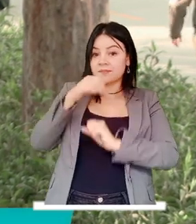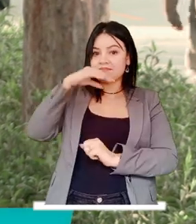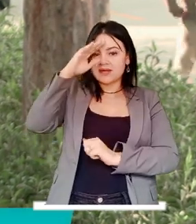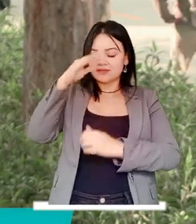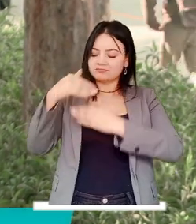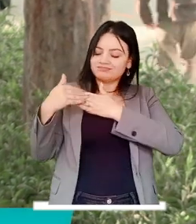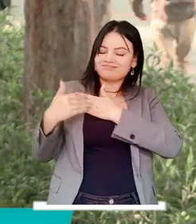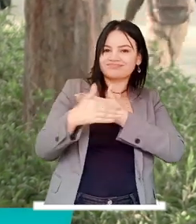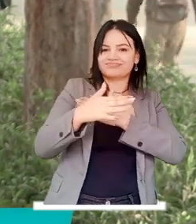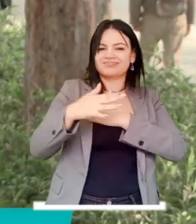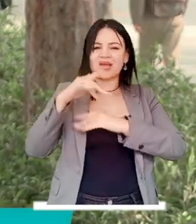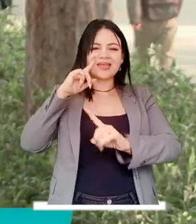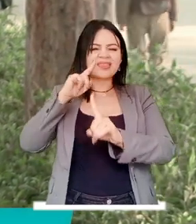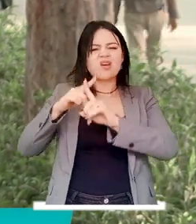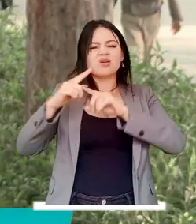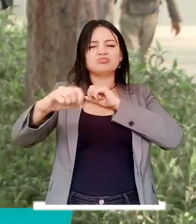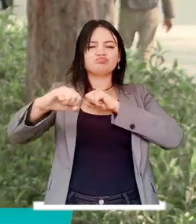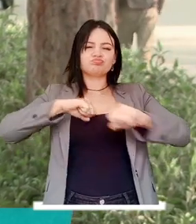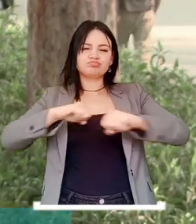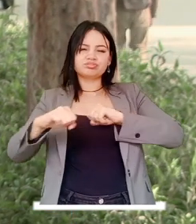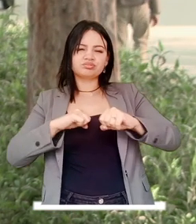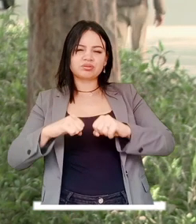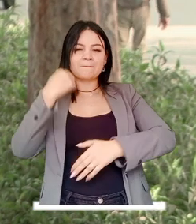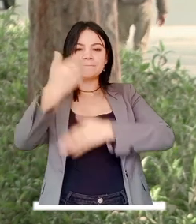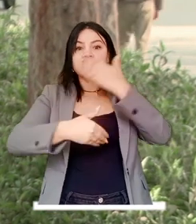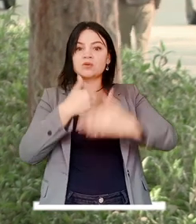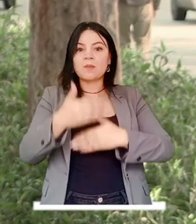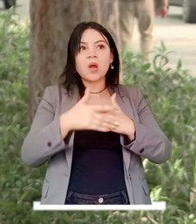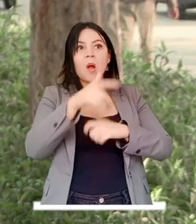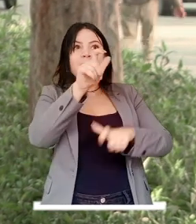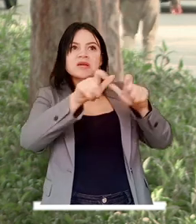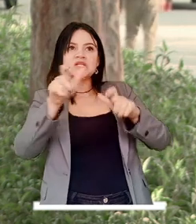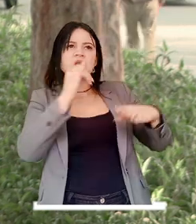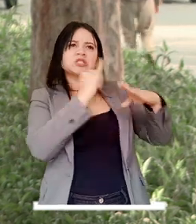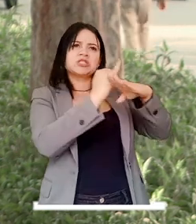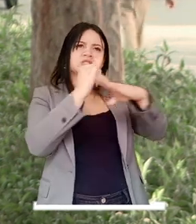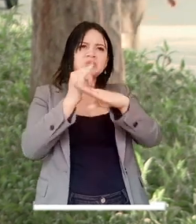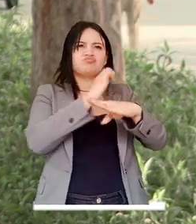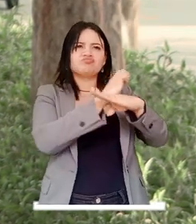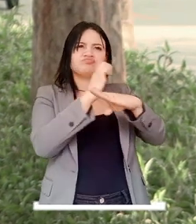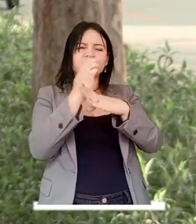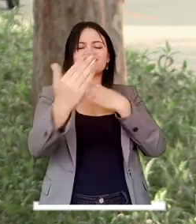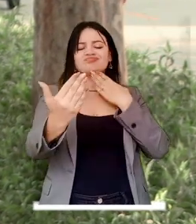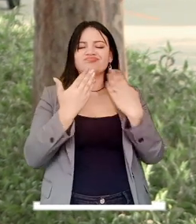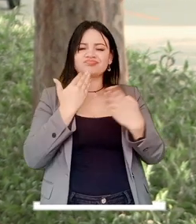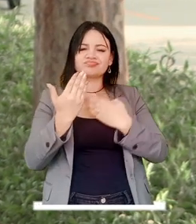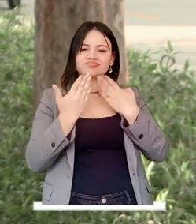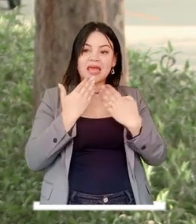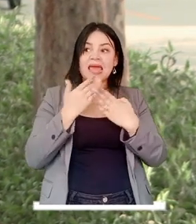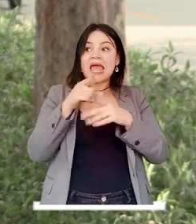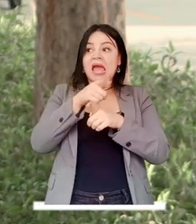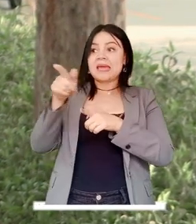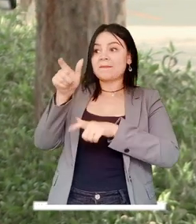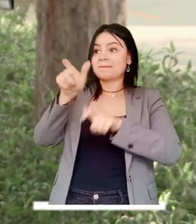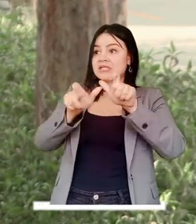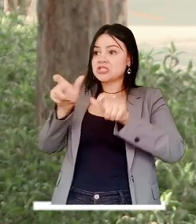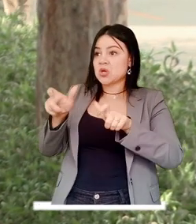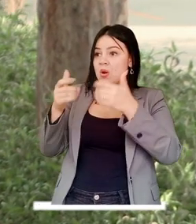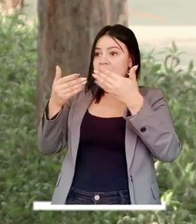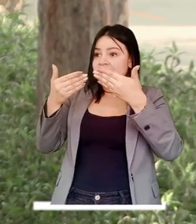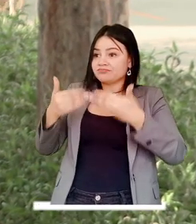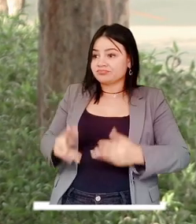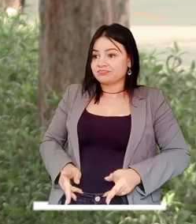seguiremos trabajando para recuperar la confianza en nuestras instituciones y mejorar las condiciones de vida de los